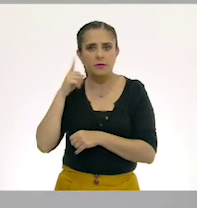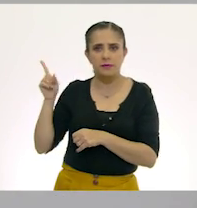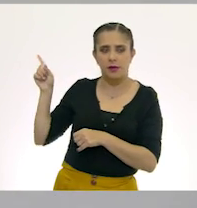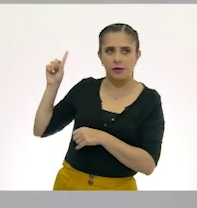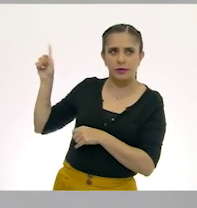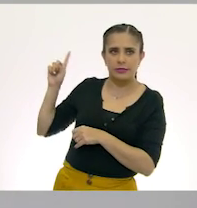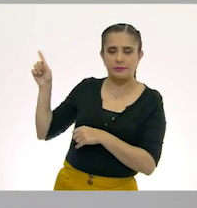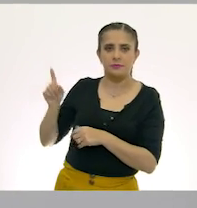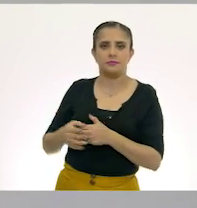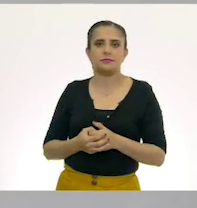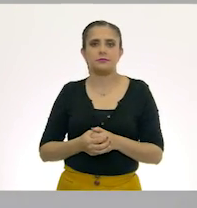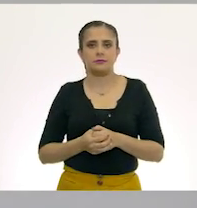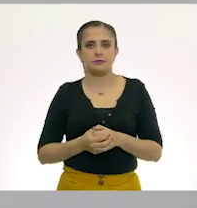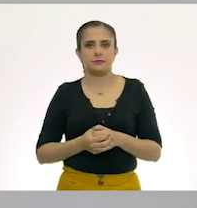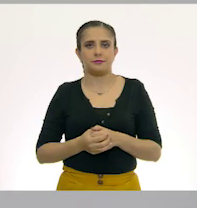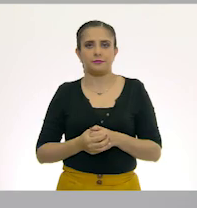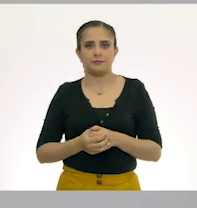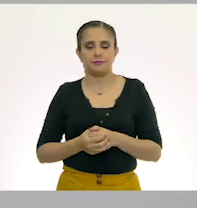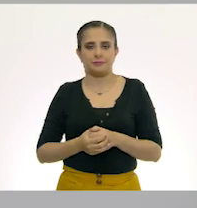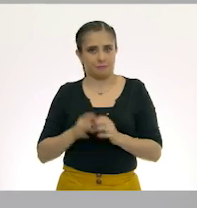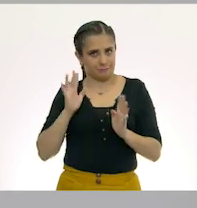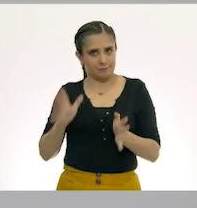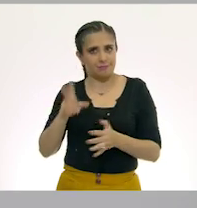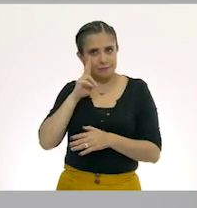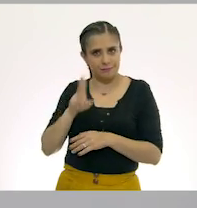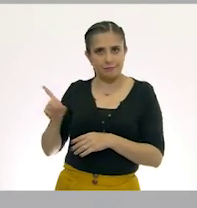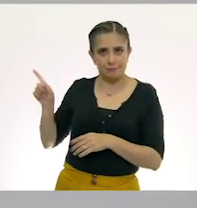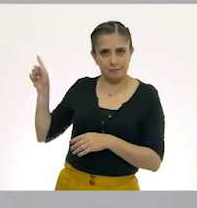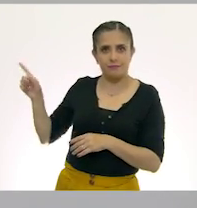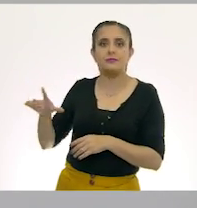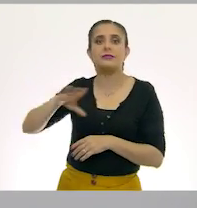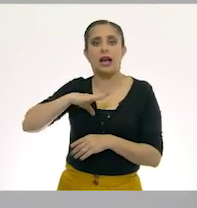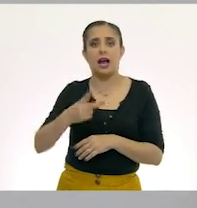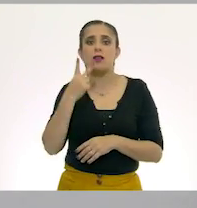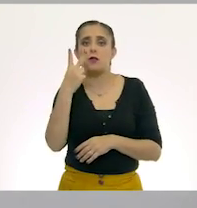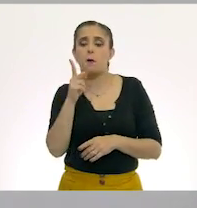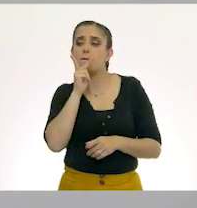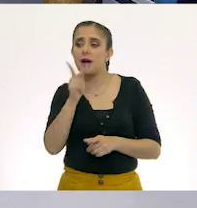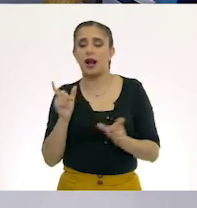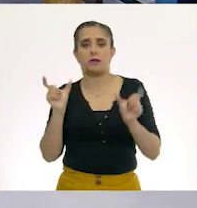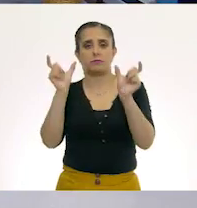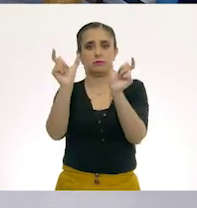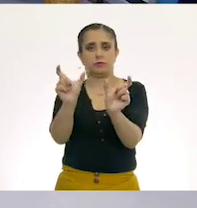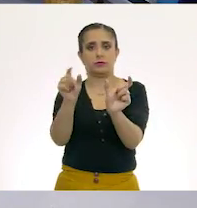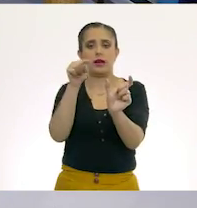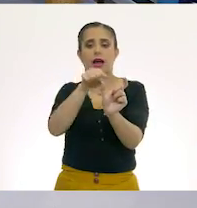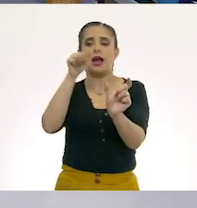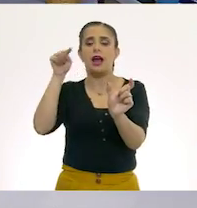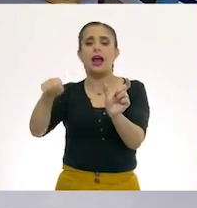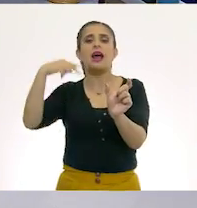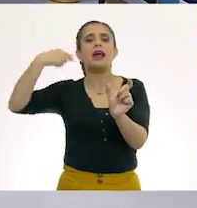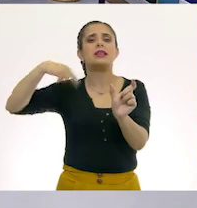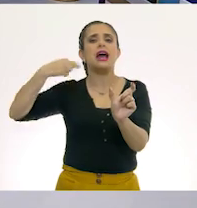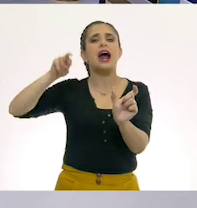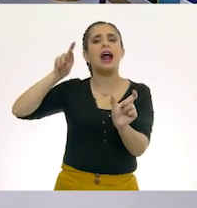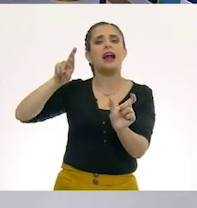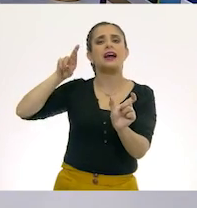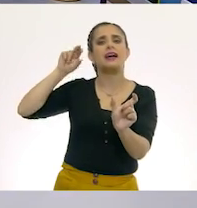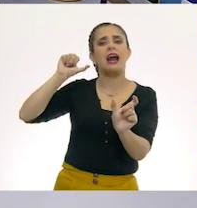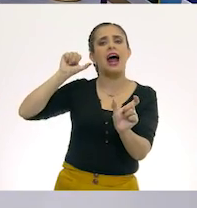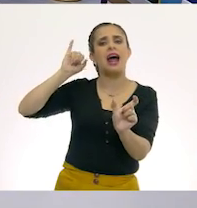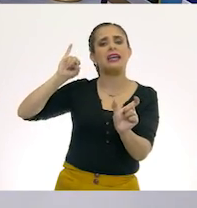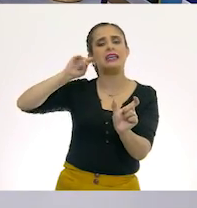Ahí en casita también ya identificaron, ahí están dos palabras que se les llama raíz. A estas palabras,